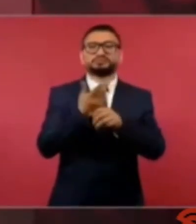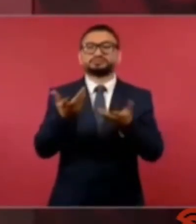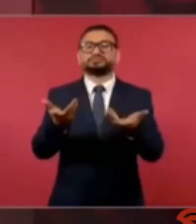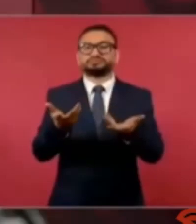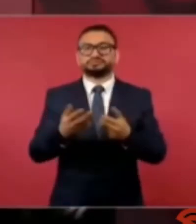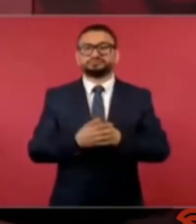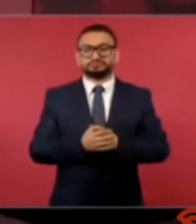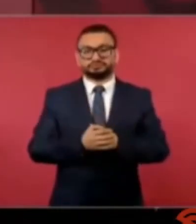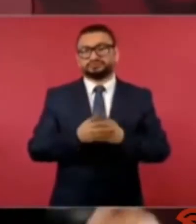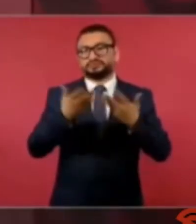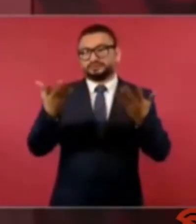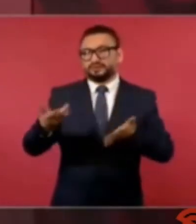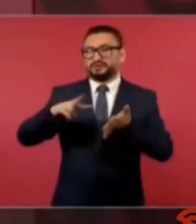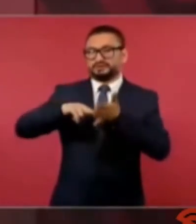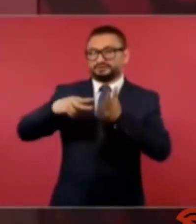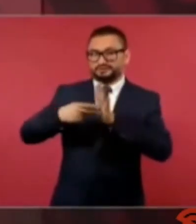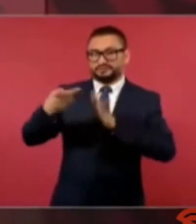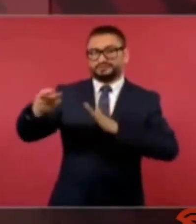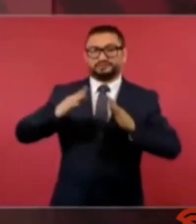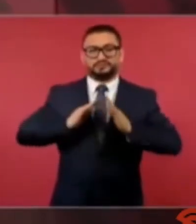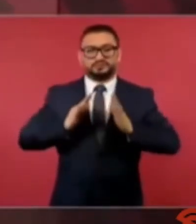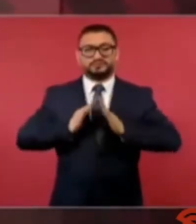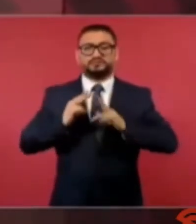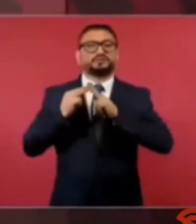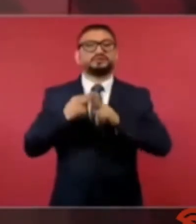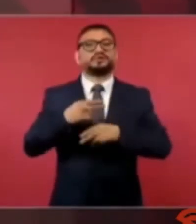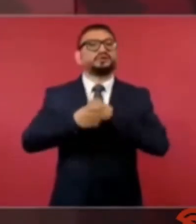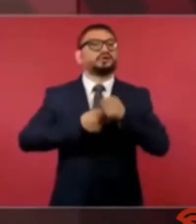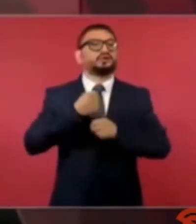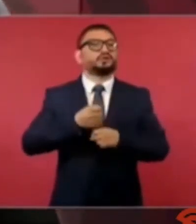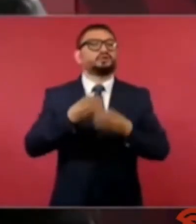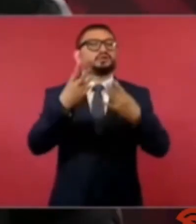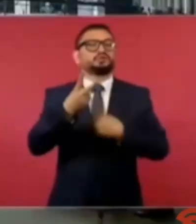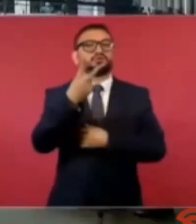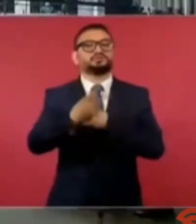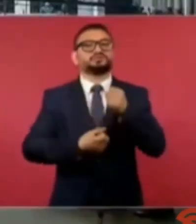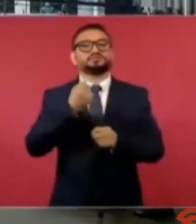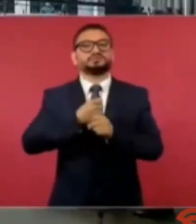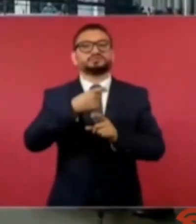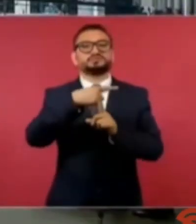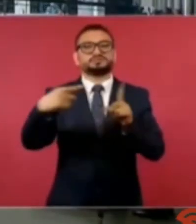ah los ingenieros militares ¿en cuántos años? dos años y medio